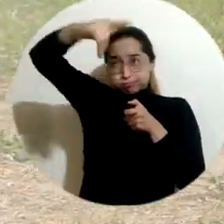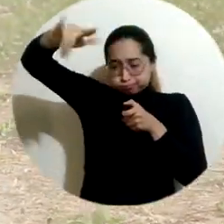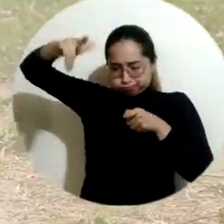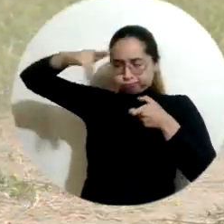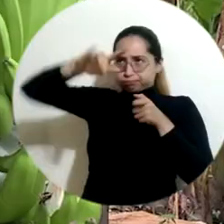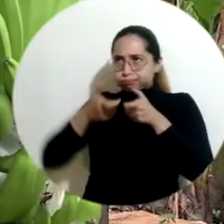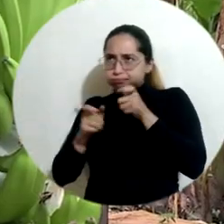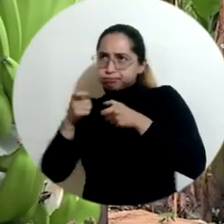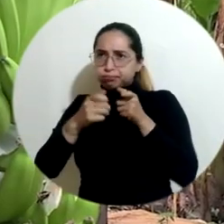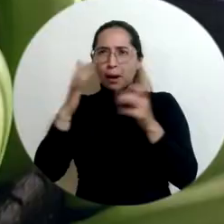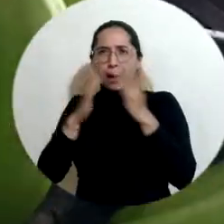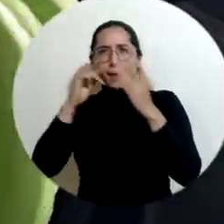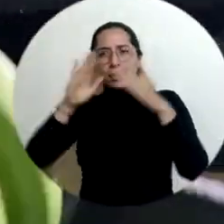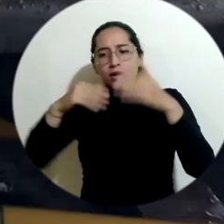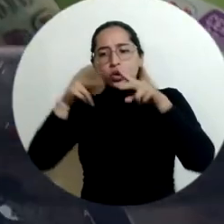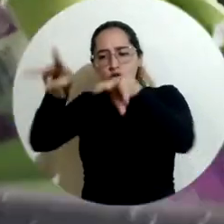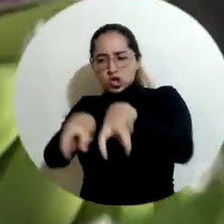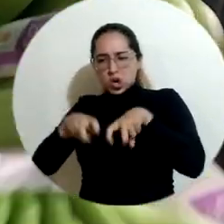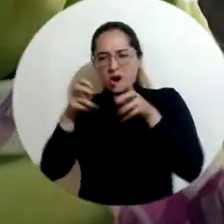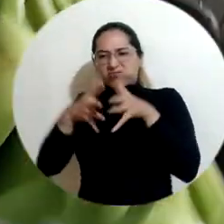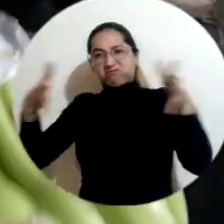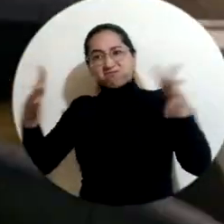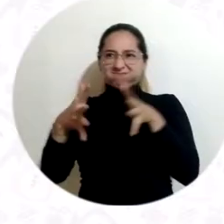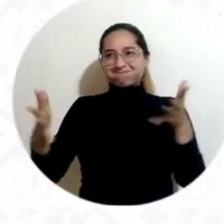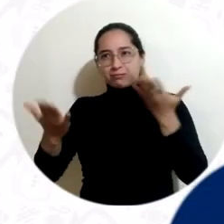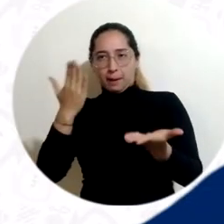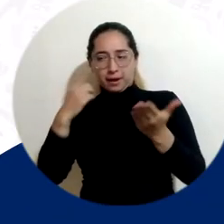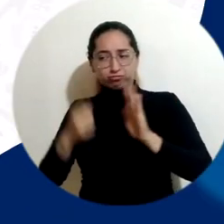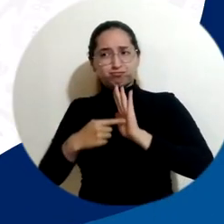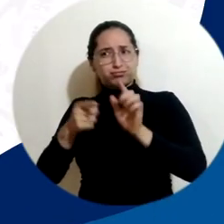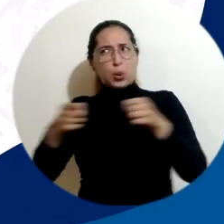apuntan a optimizar la producción en pequeños, medianos y grandes agricultores.